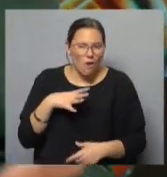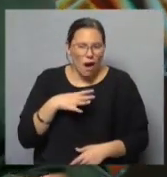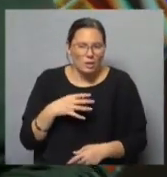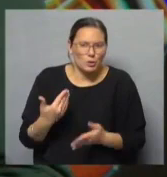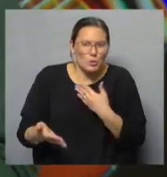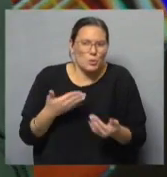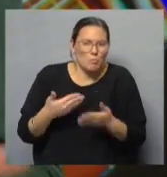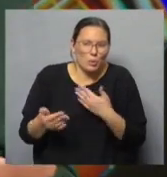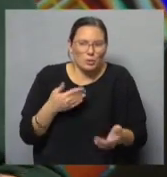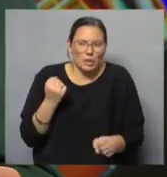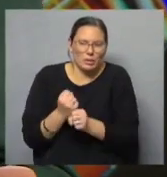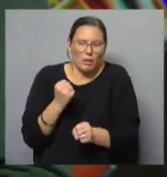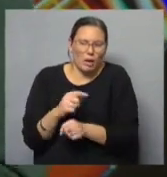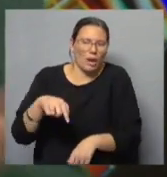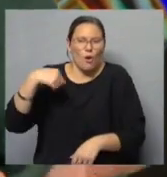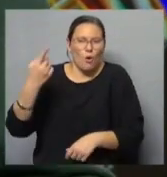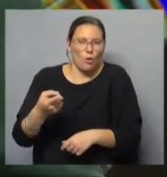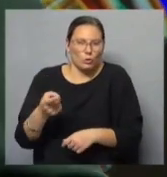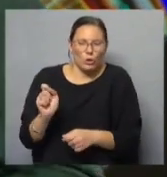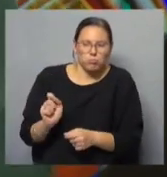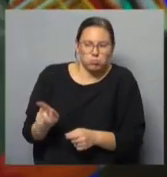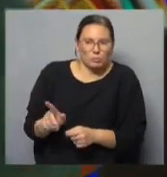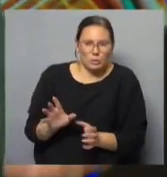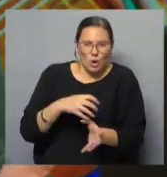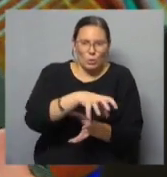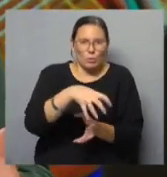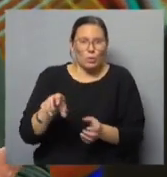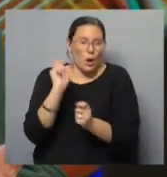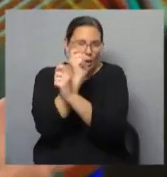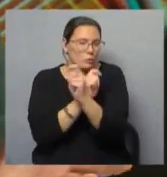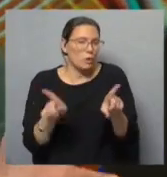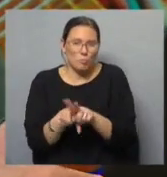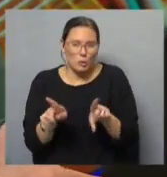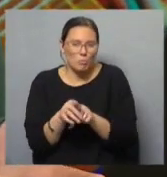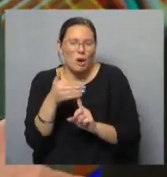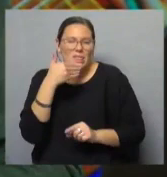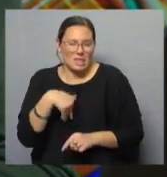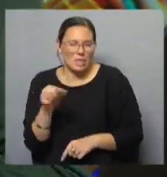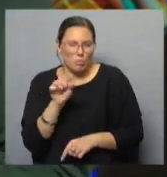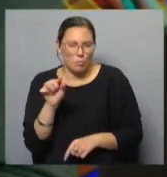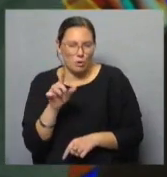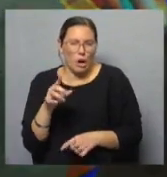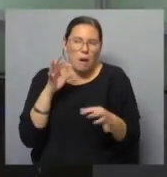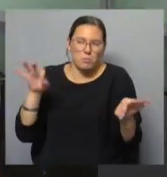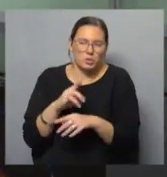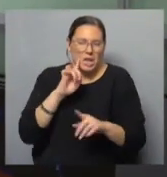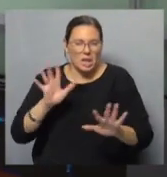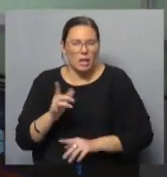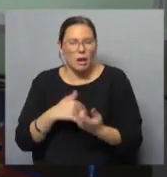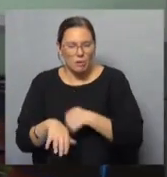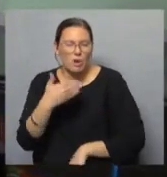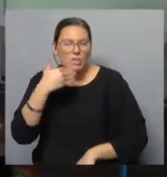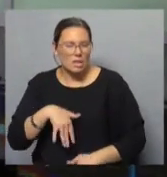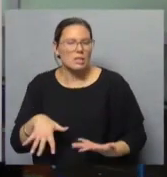aunque haga otra cosa que no sea que es. ¿No? El cultor también lo tiene así. Tiene, entiende de eso. ¿No? Entonces que el loco te